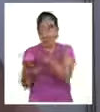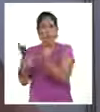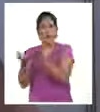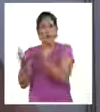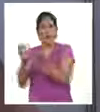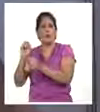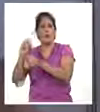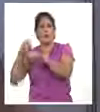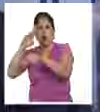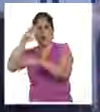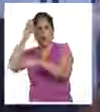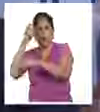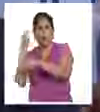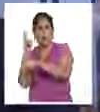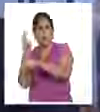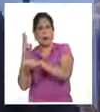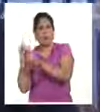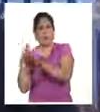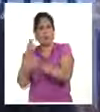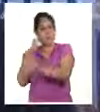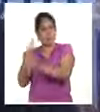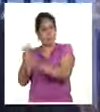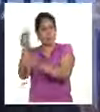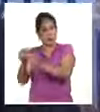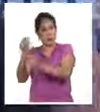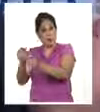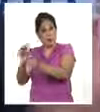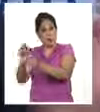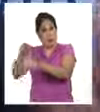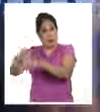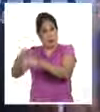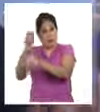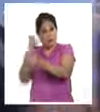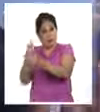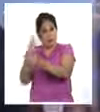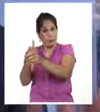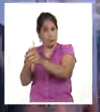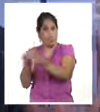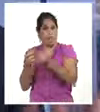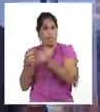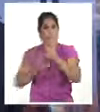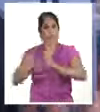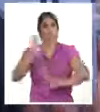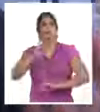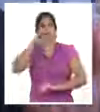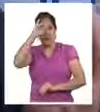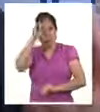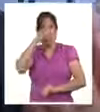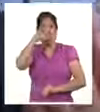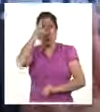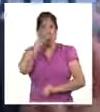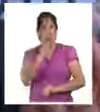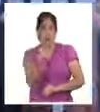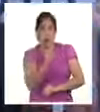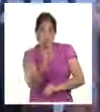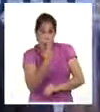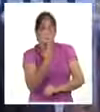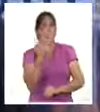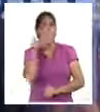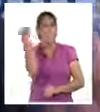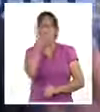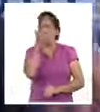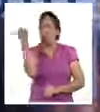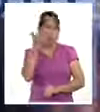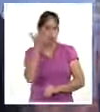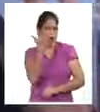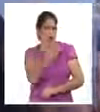2 y otro de refuerzo en el personal de salud de La Habana, ha mostrado que realmente Soberana 1 es mejor